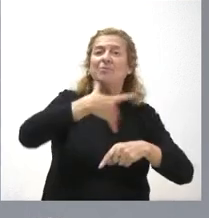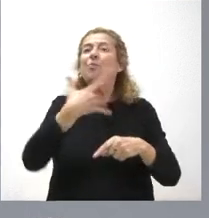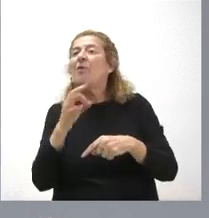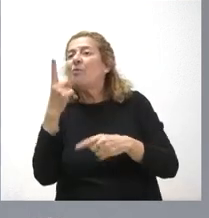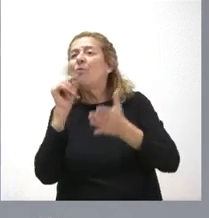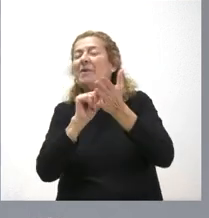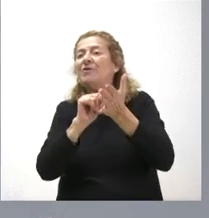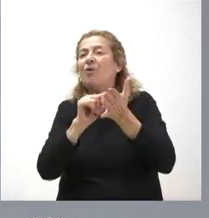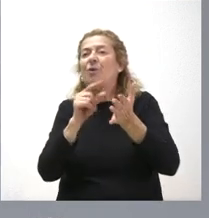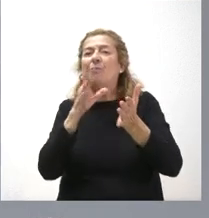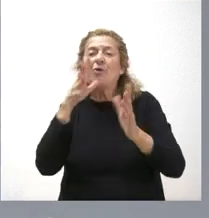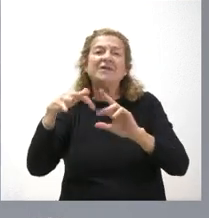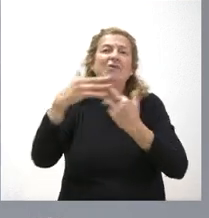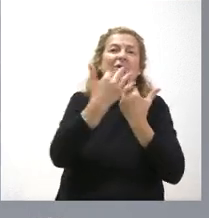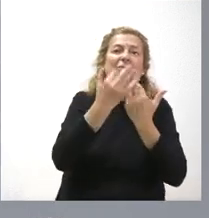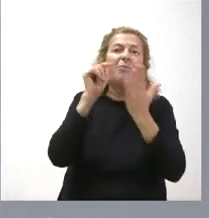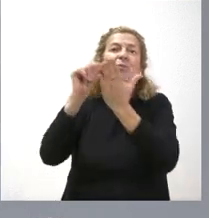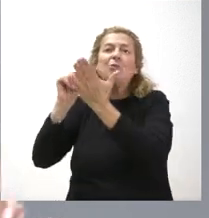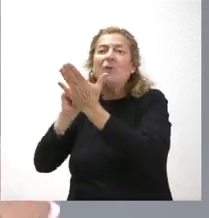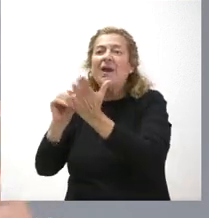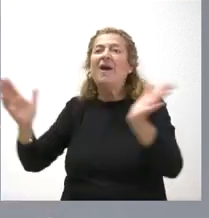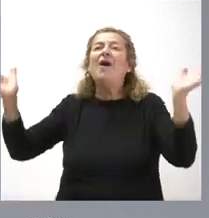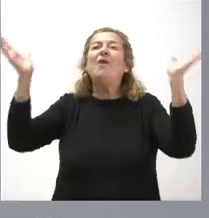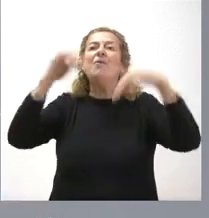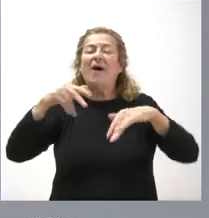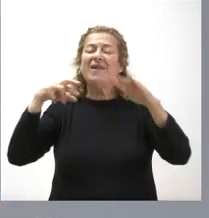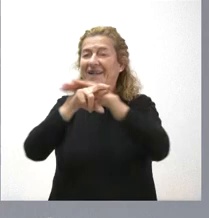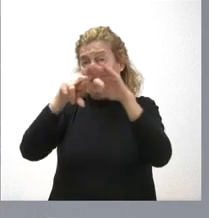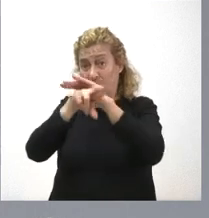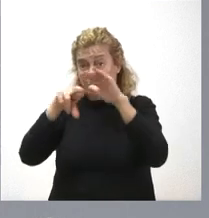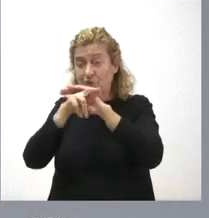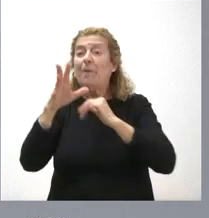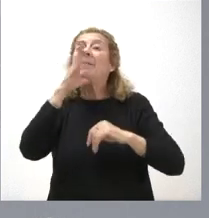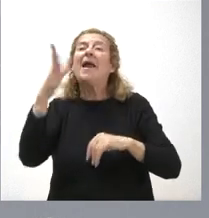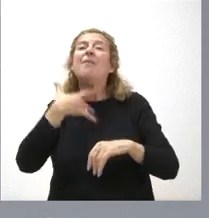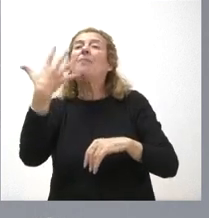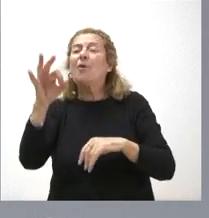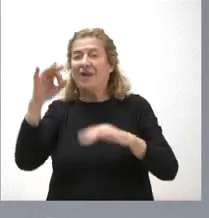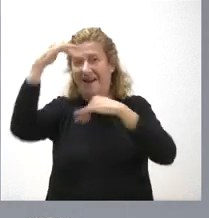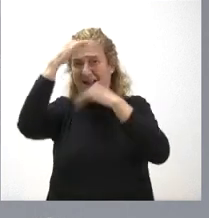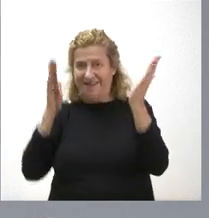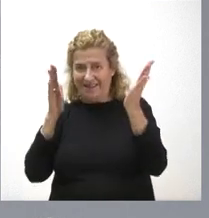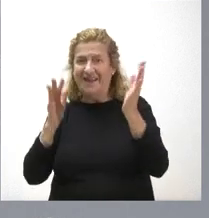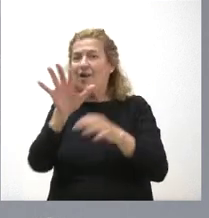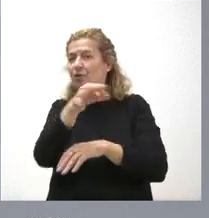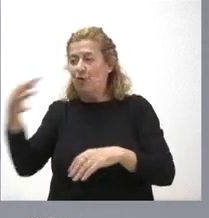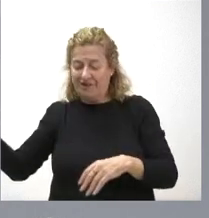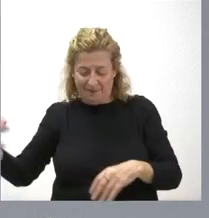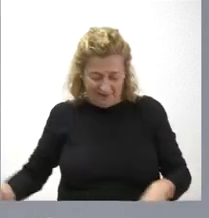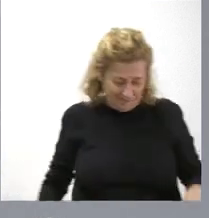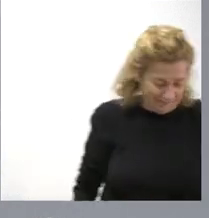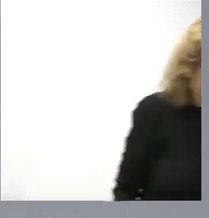momento dado por situaciones puntuales, no tienen estos recursos para poder atenderlos correctamente.